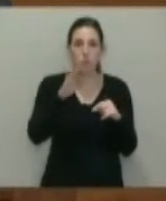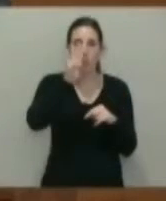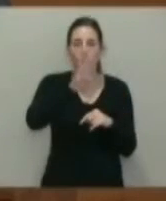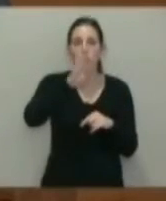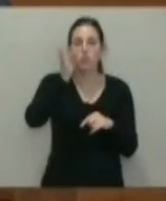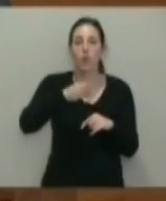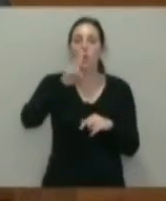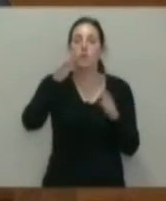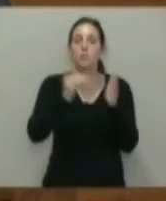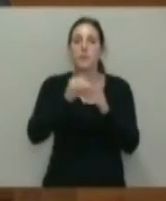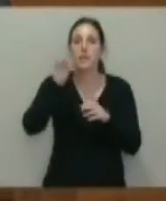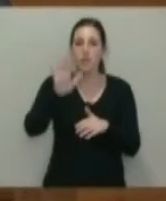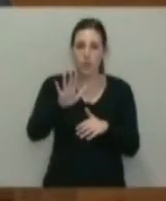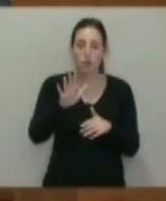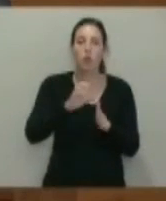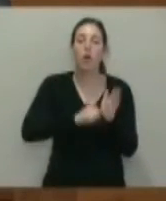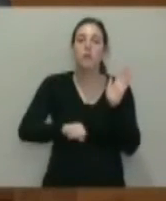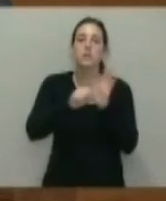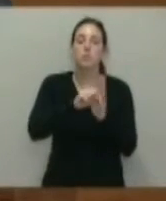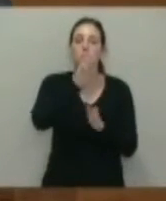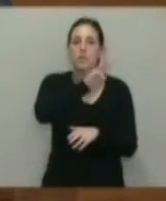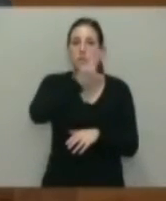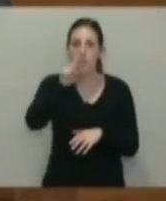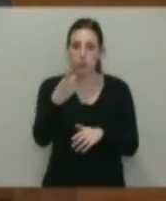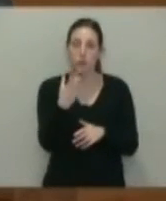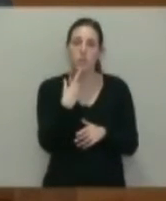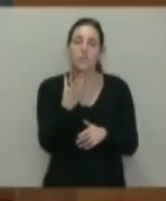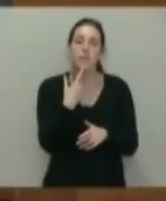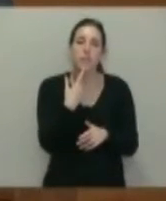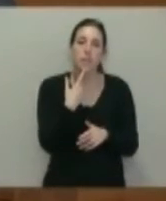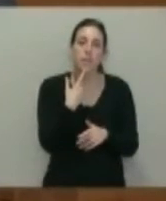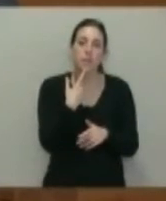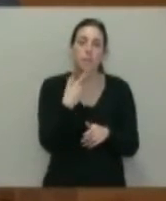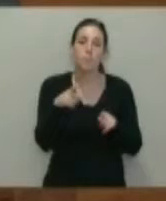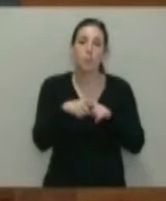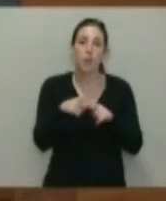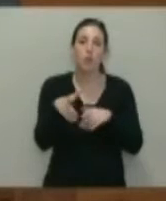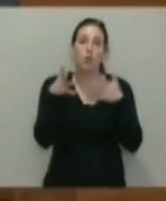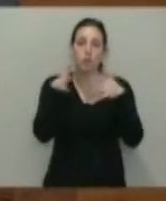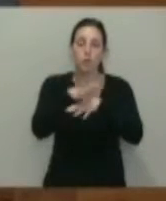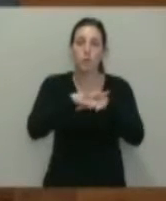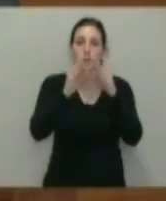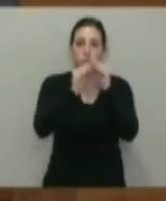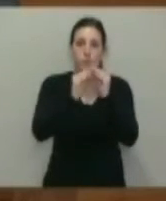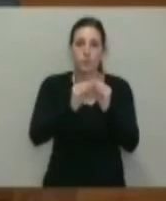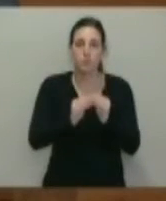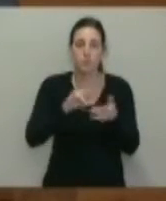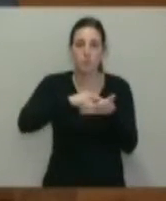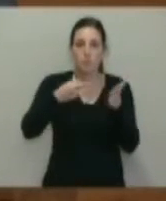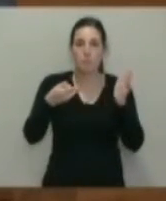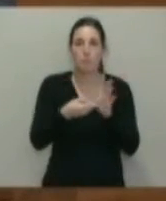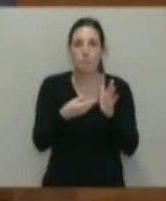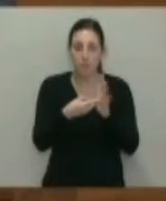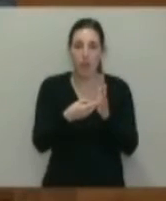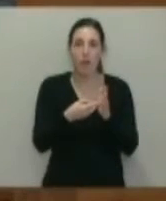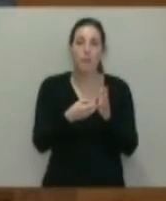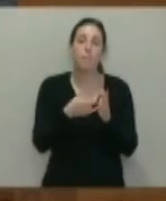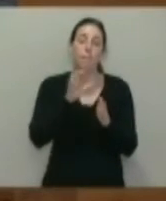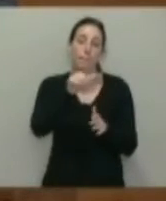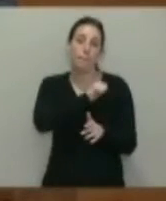.2005 de Saber Social Básico, en su artículo 32, dispone que el Consejo de Gobierno elaborará periódicamente un plan autonómico de inclusión social.